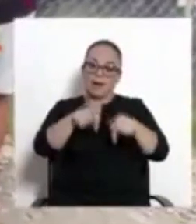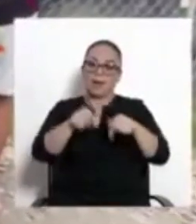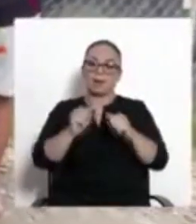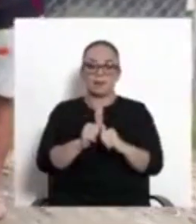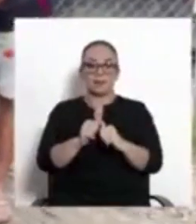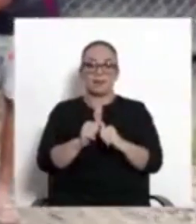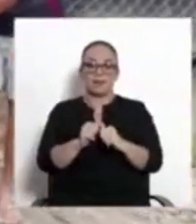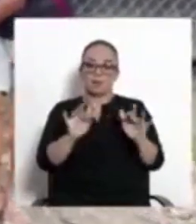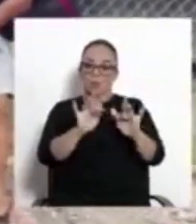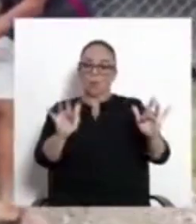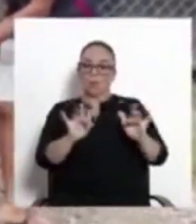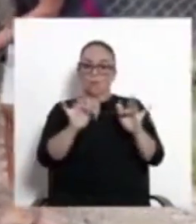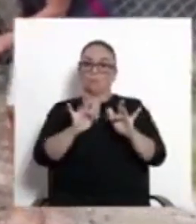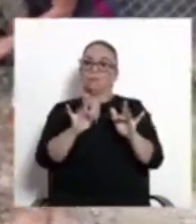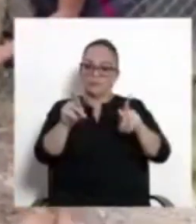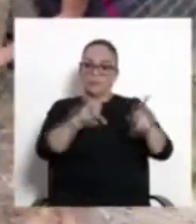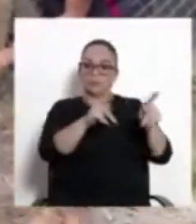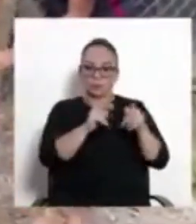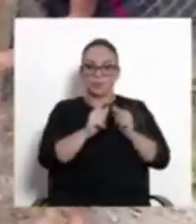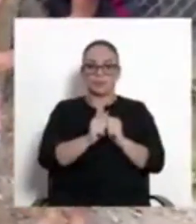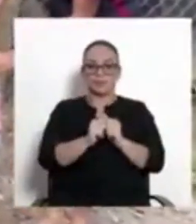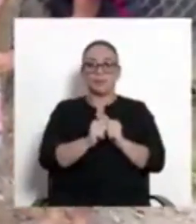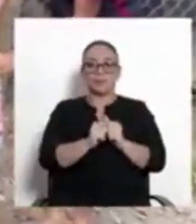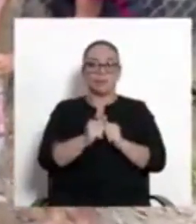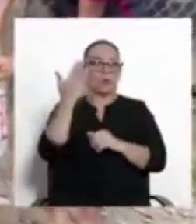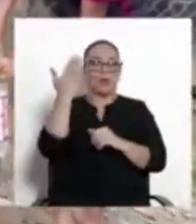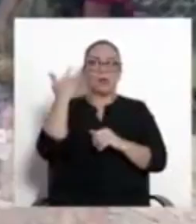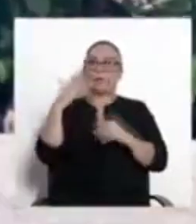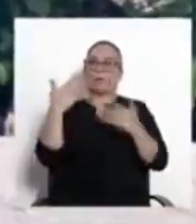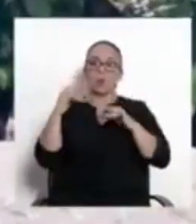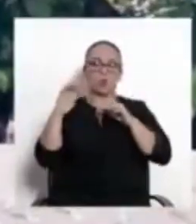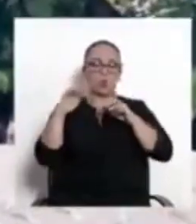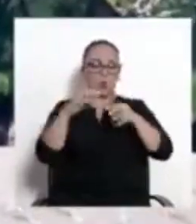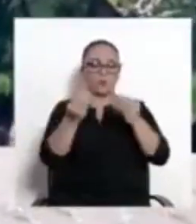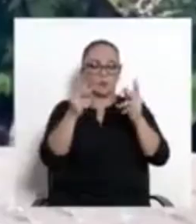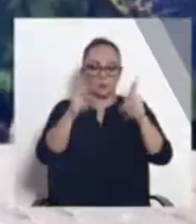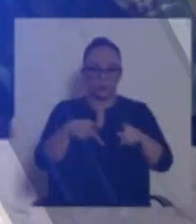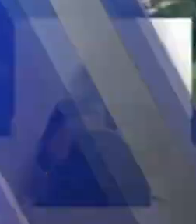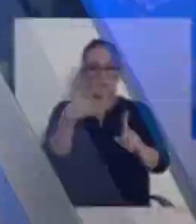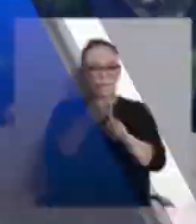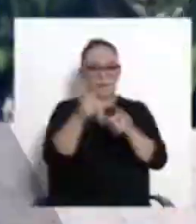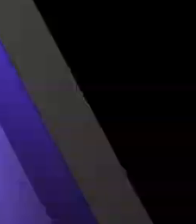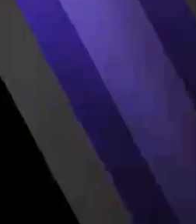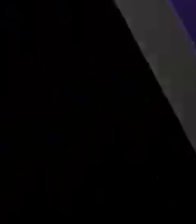Este mismo martes se espera analizar esta declaratoria de emergencia nacional.